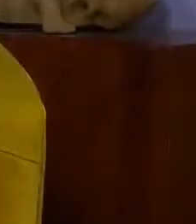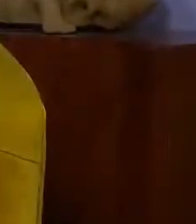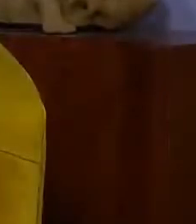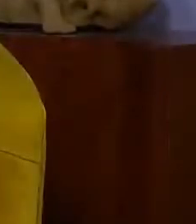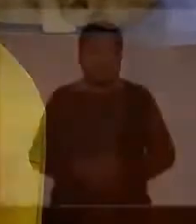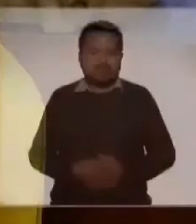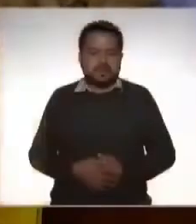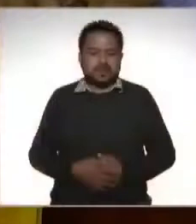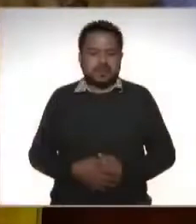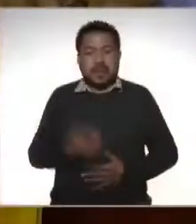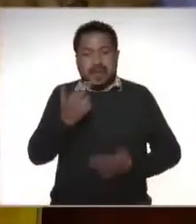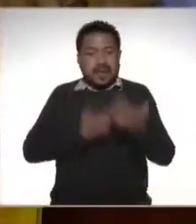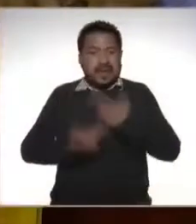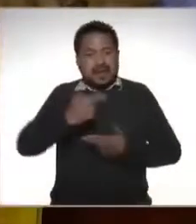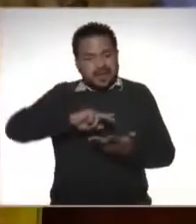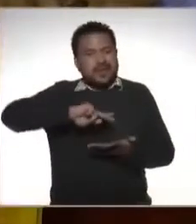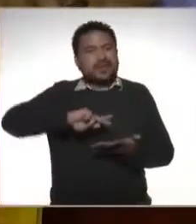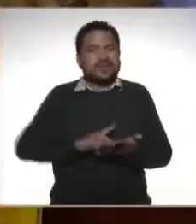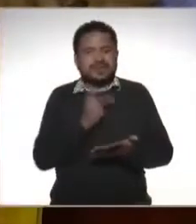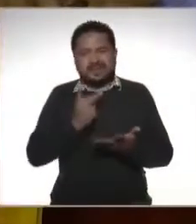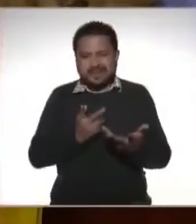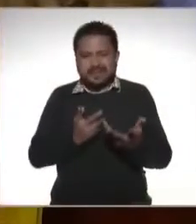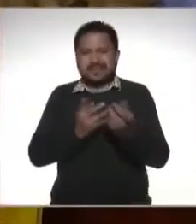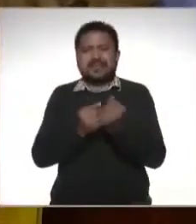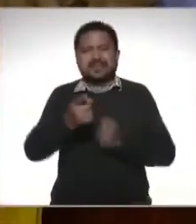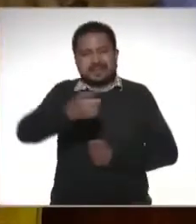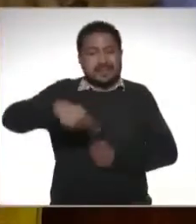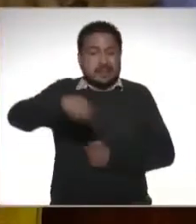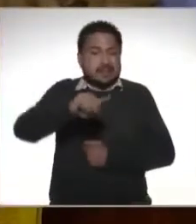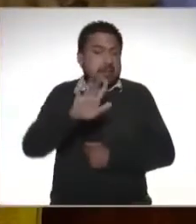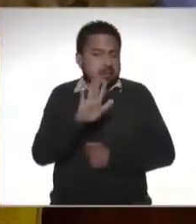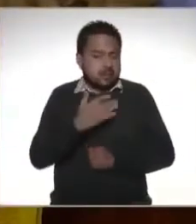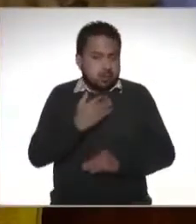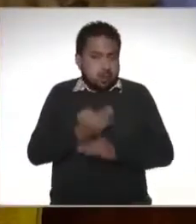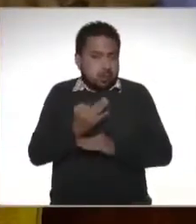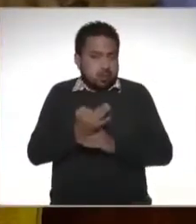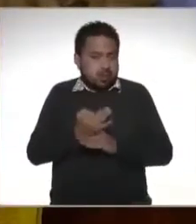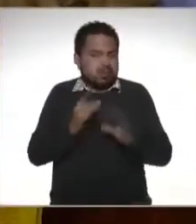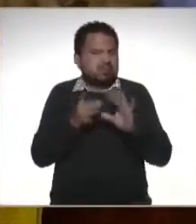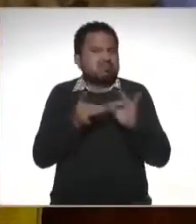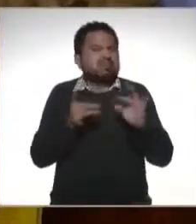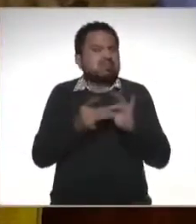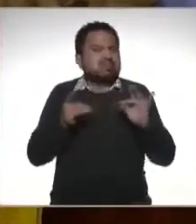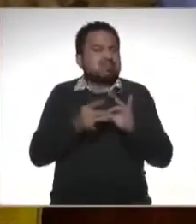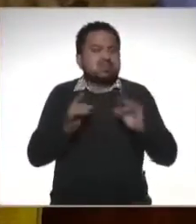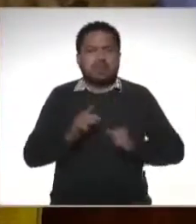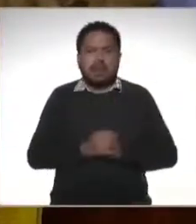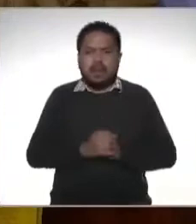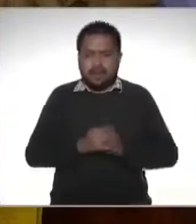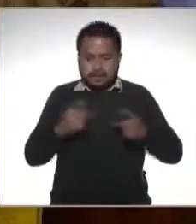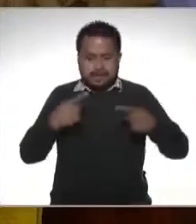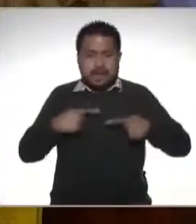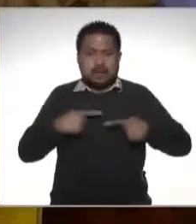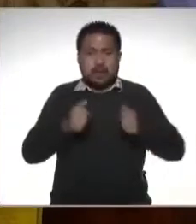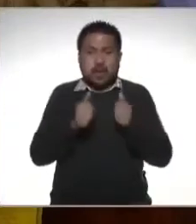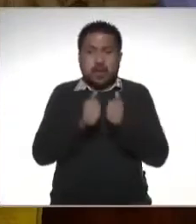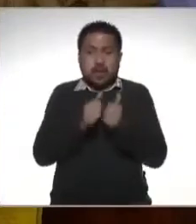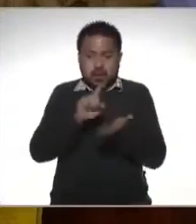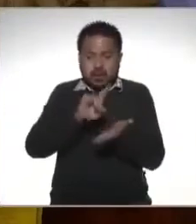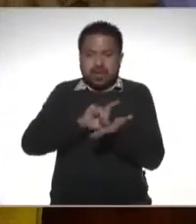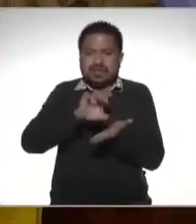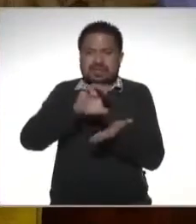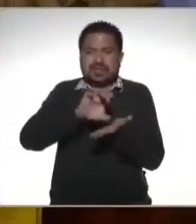Ya estamos de regreso con todas y con todos ustedes y pues quiero decirles cuando se menciona personas con discapacidad